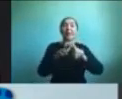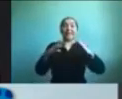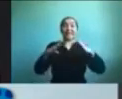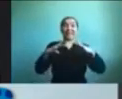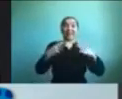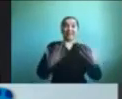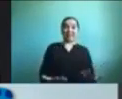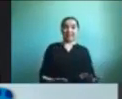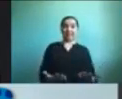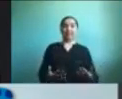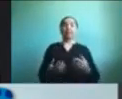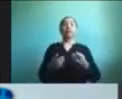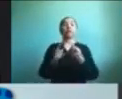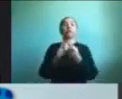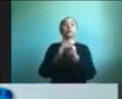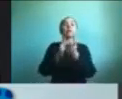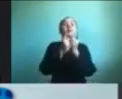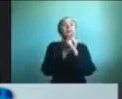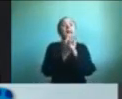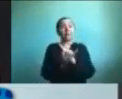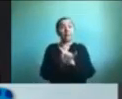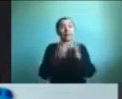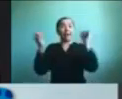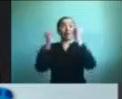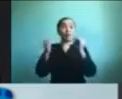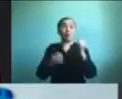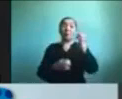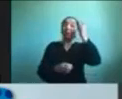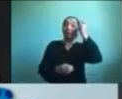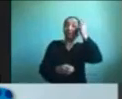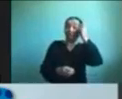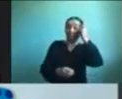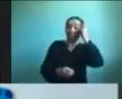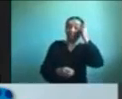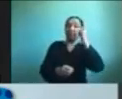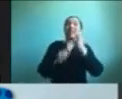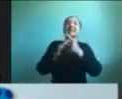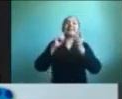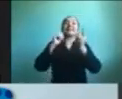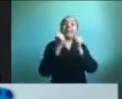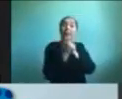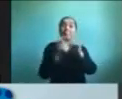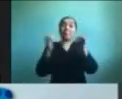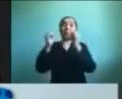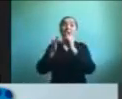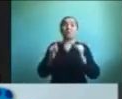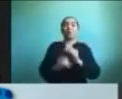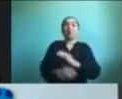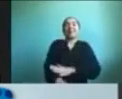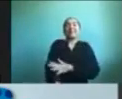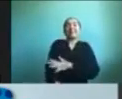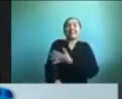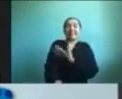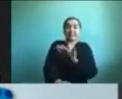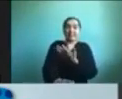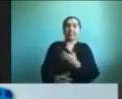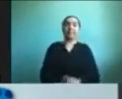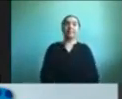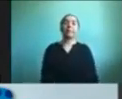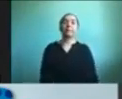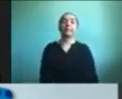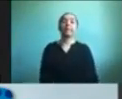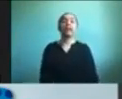puede cambiar la forma en que estamos pensando y la forma en que sentimos. Otra forma de juego es poner